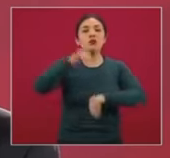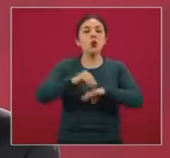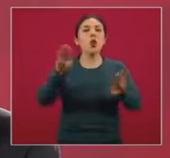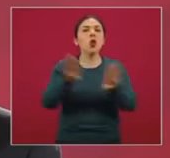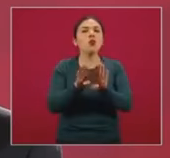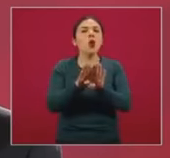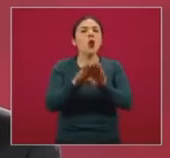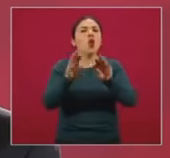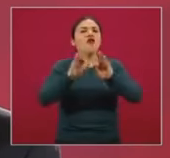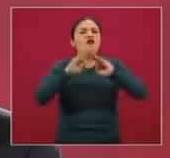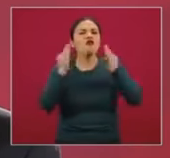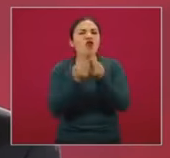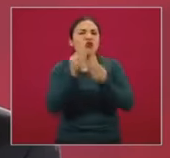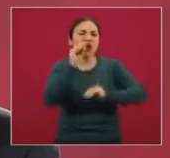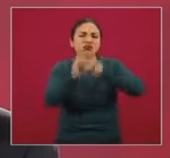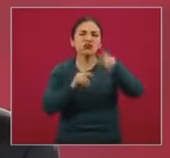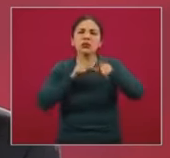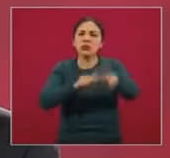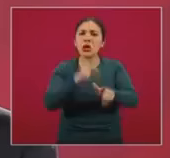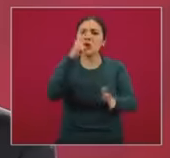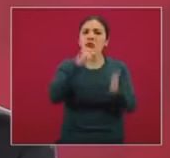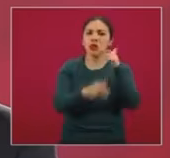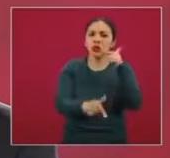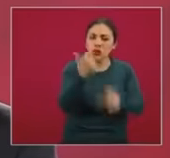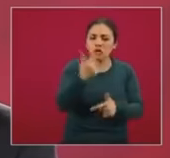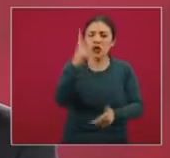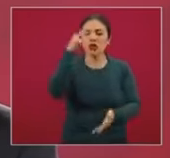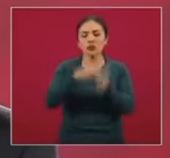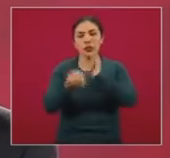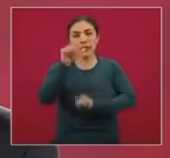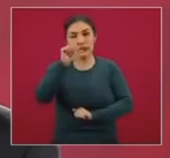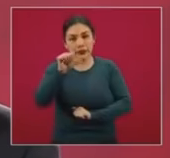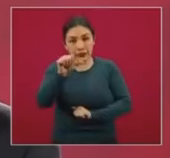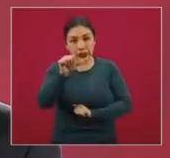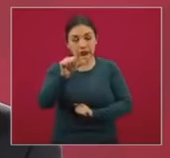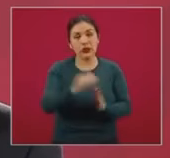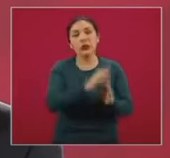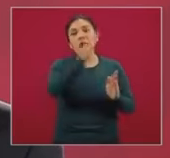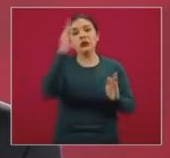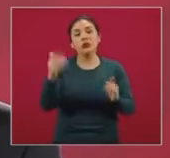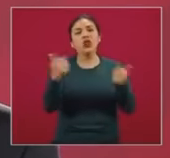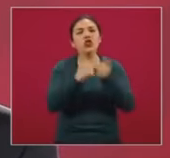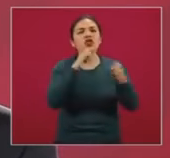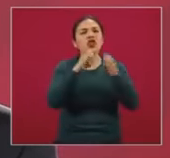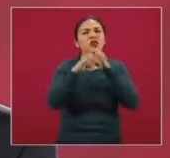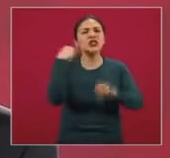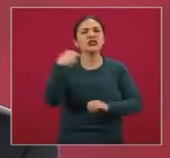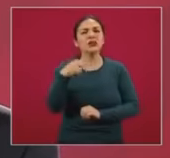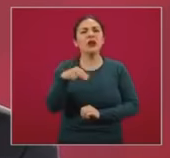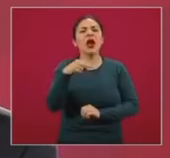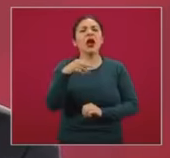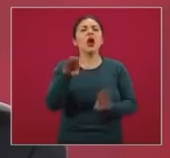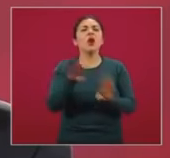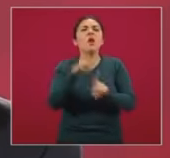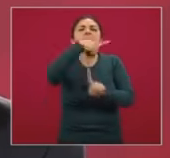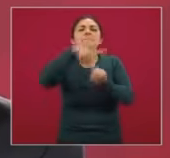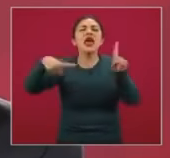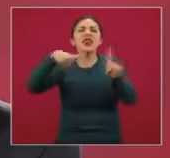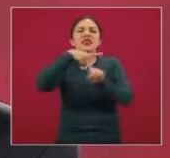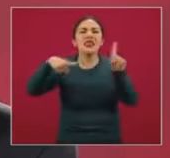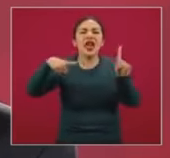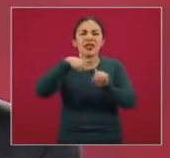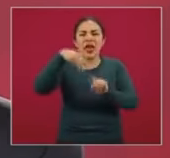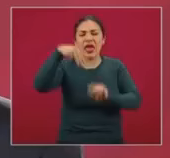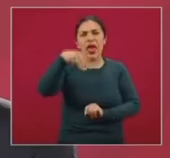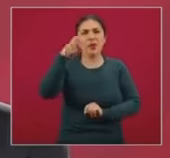estandarizada que se ha seguido en dos mil doce, en dos mil dieciséis, con una encuesta llamada de medio camino, es lo que quiere decir